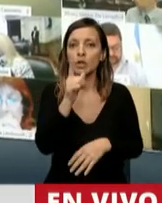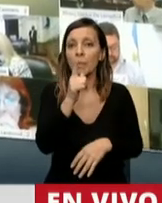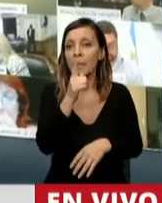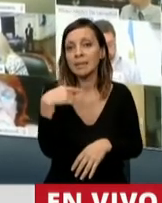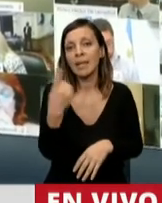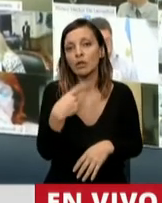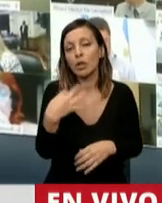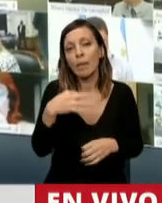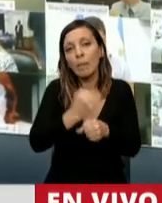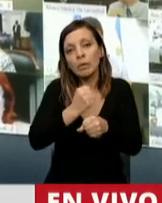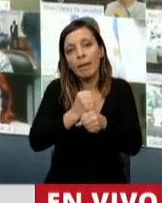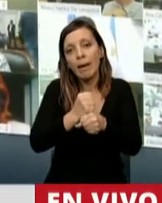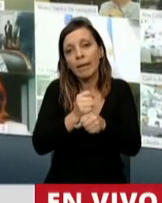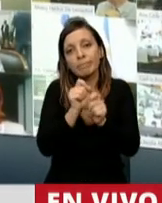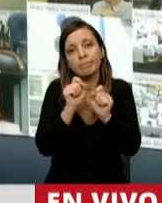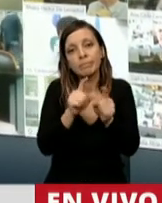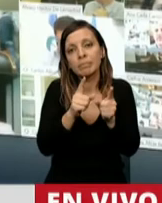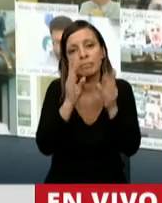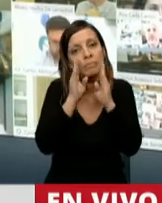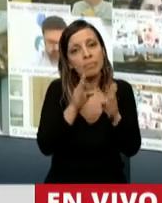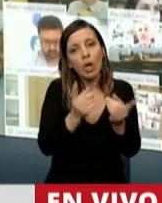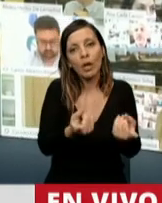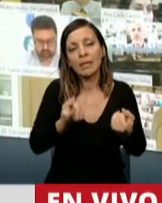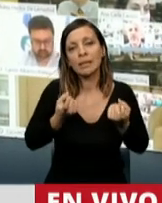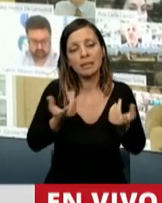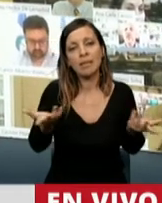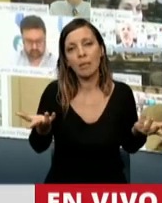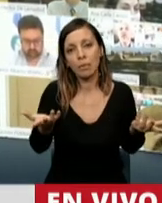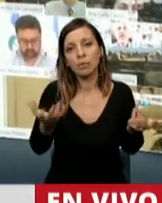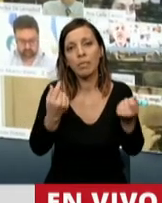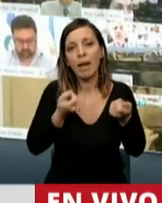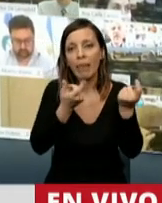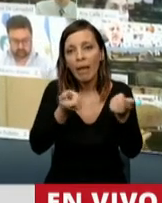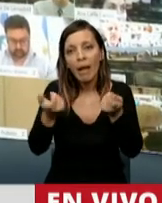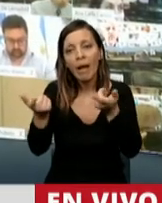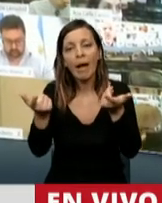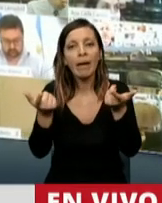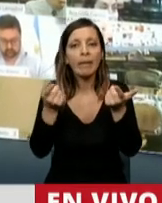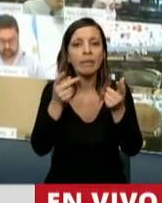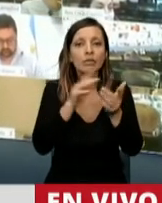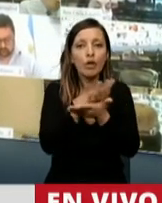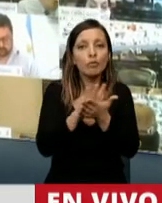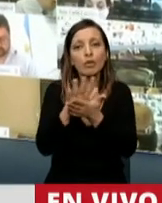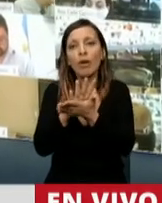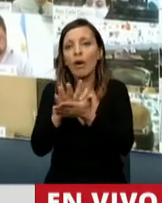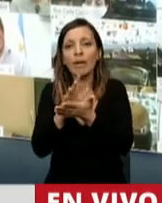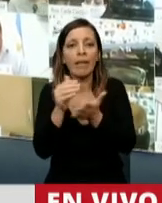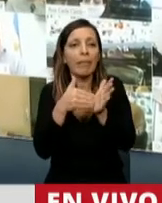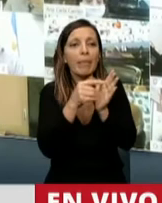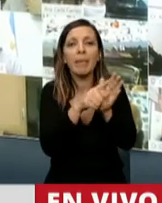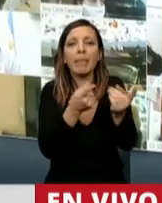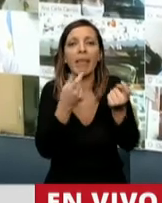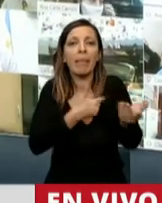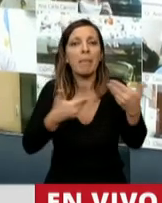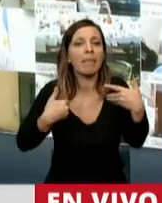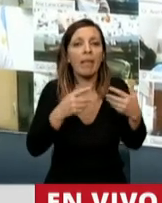hacer lo necesario por ir generando las herramientas que necesite la sociedad